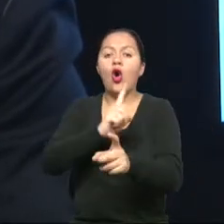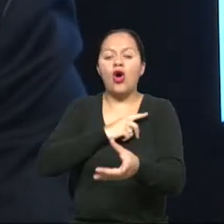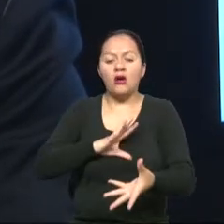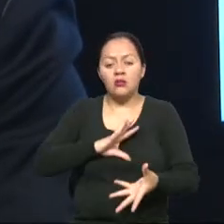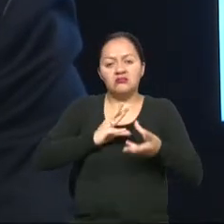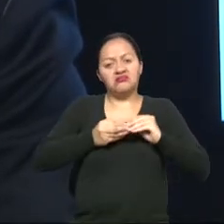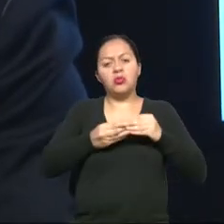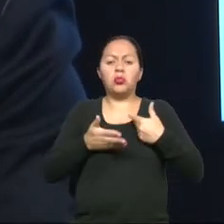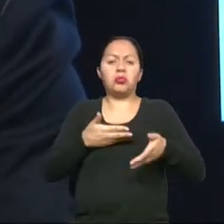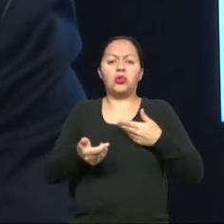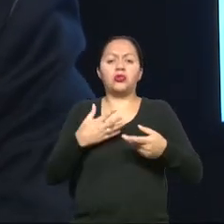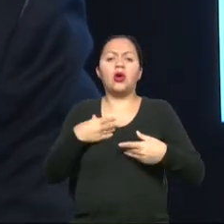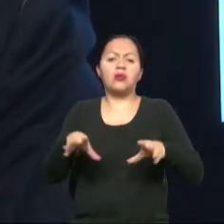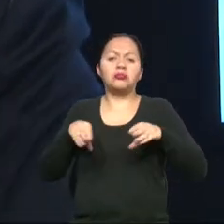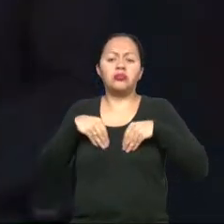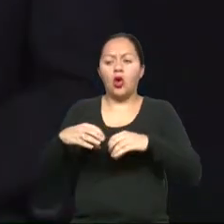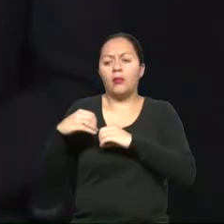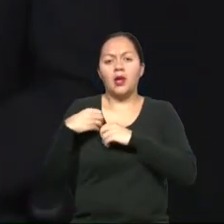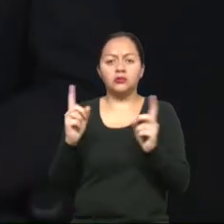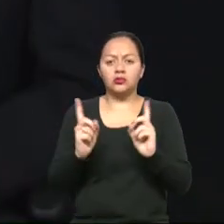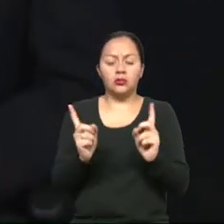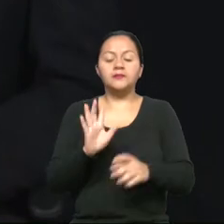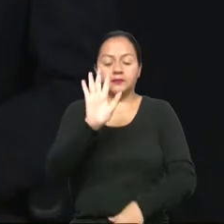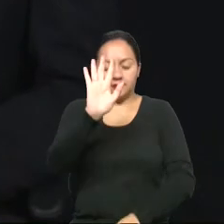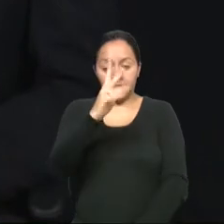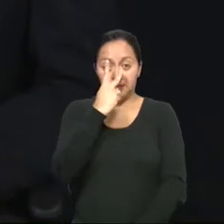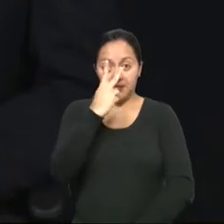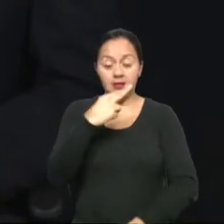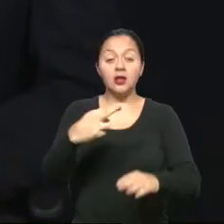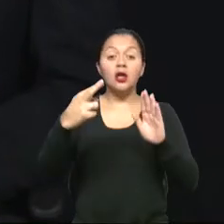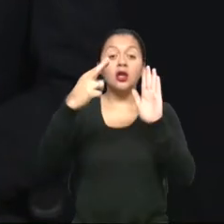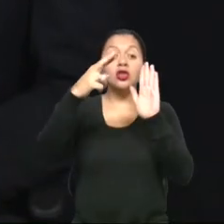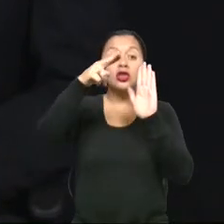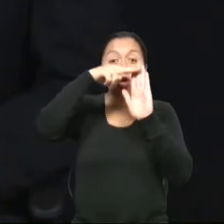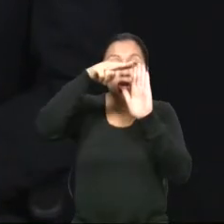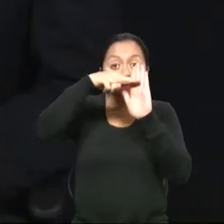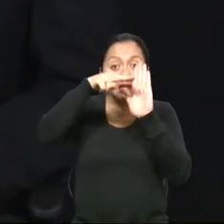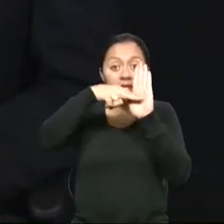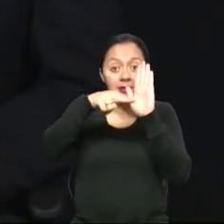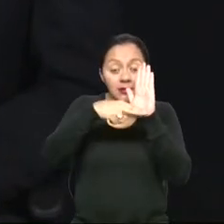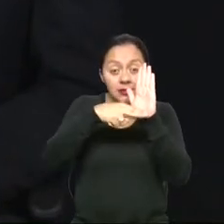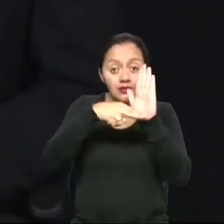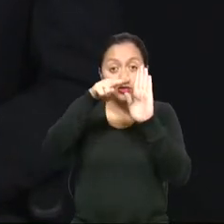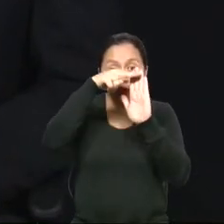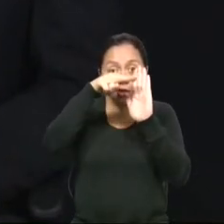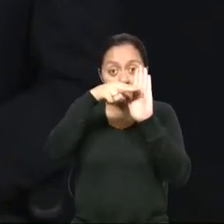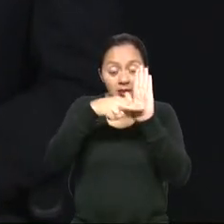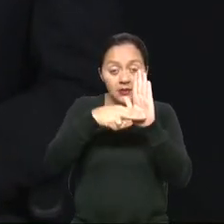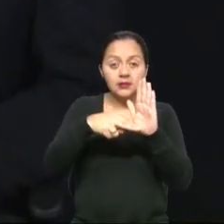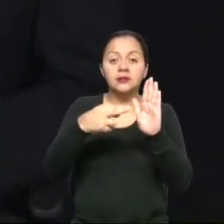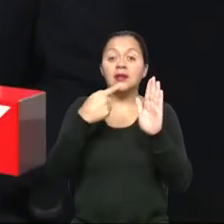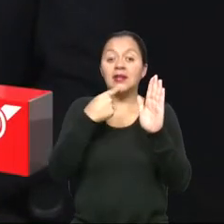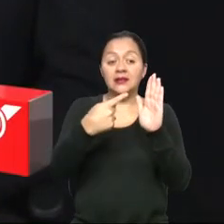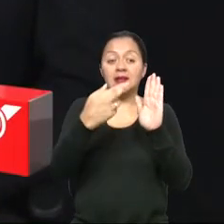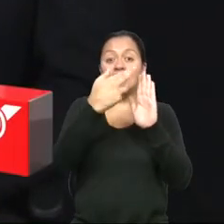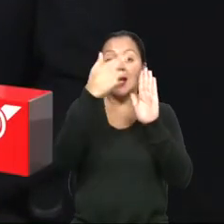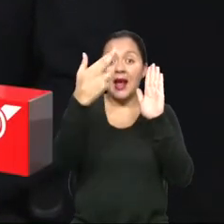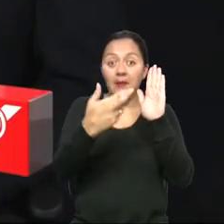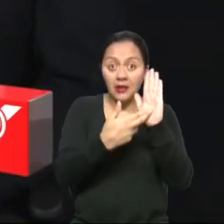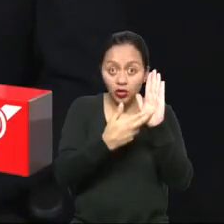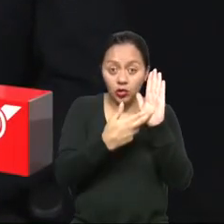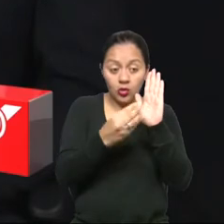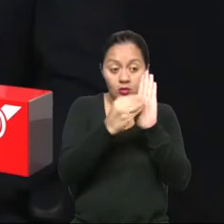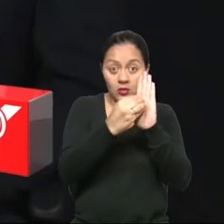obligatorias. ¿Eso entiendo así o no? Las normas siempre son voluntarias. Cuando una norma se cita en un reglamento técnico se vuelve obligatoria.